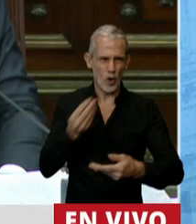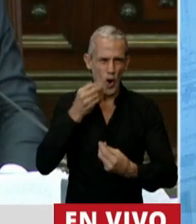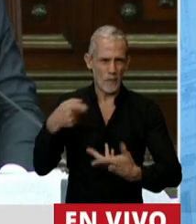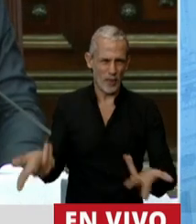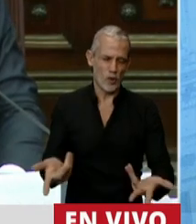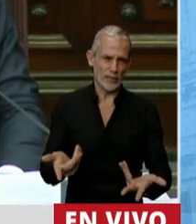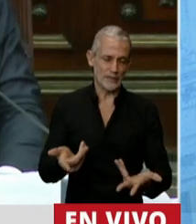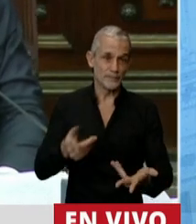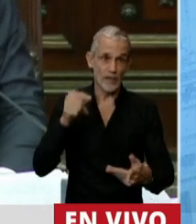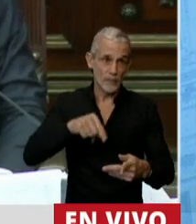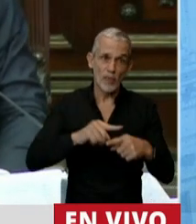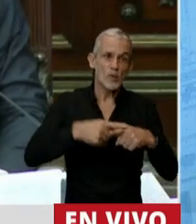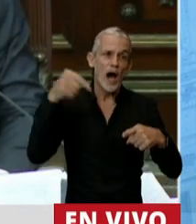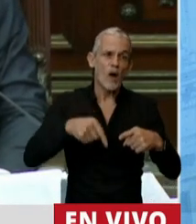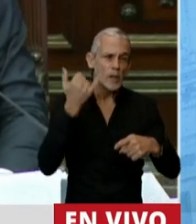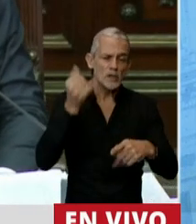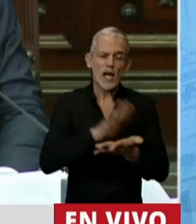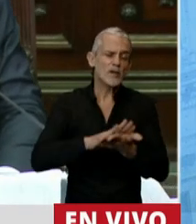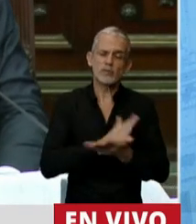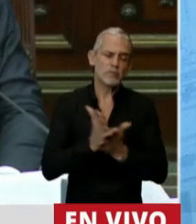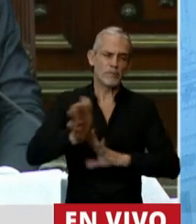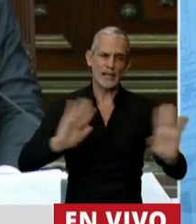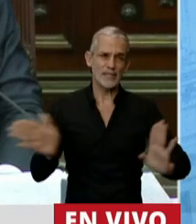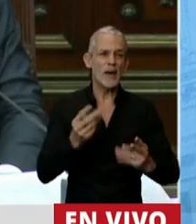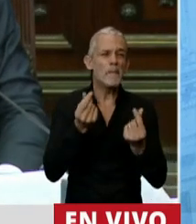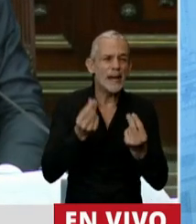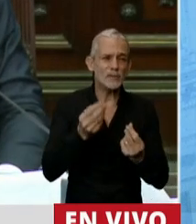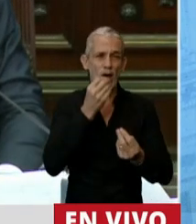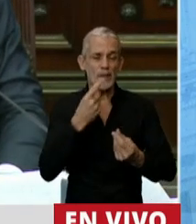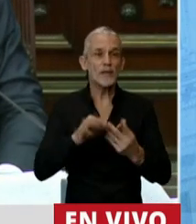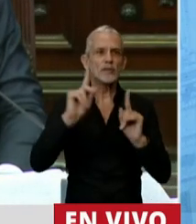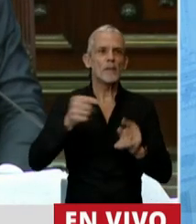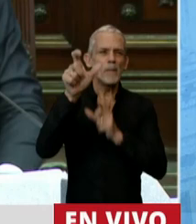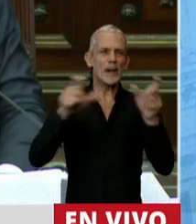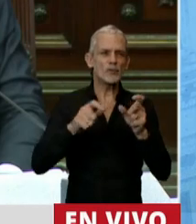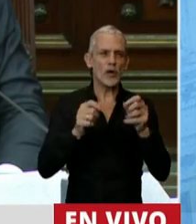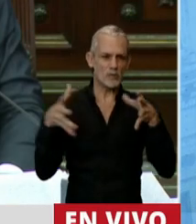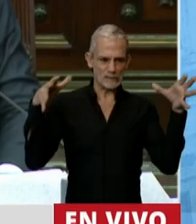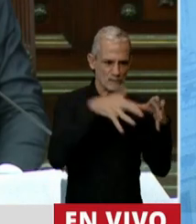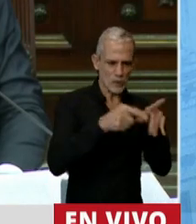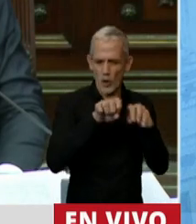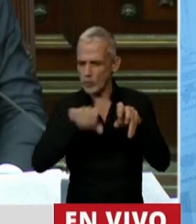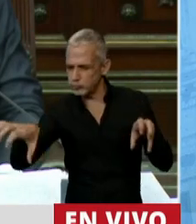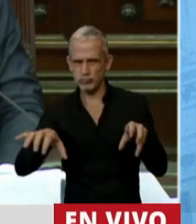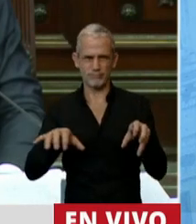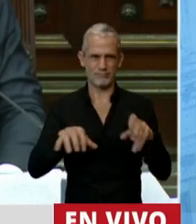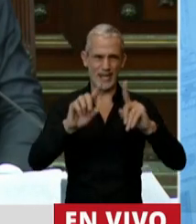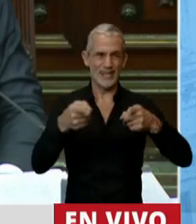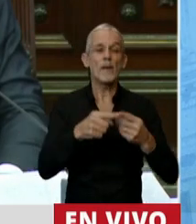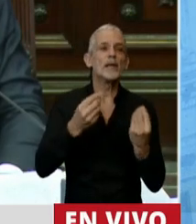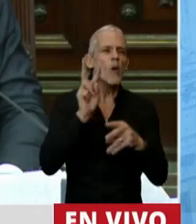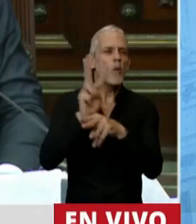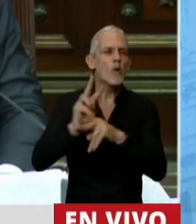vez y para siempre, tenemos que pensar desde el precio de los alimentos hasta la distribución de la gente. Tenemos que pensar también en la cuestión